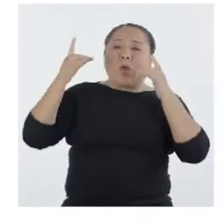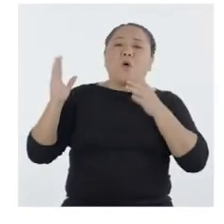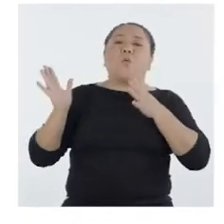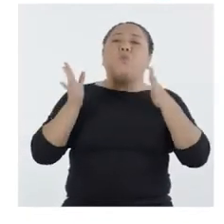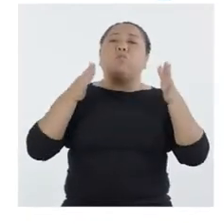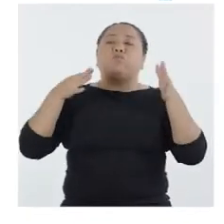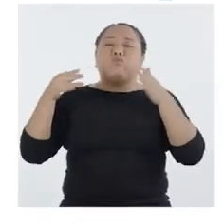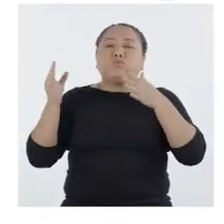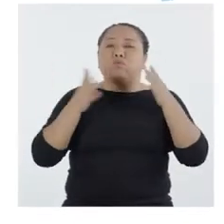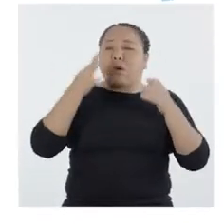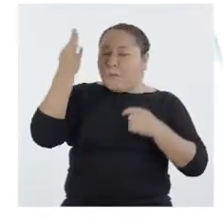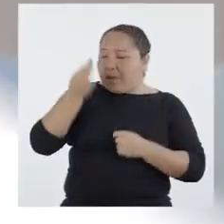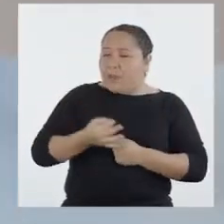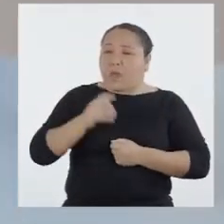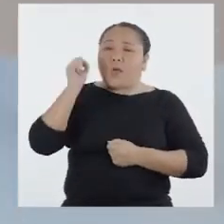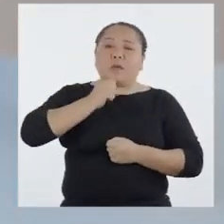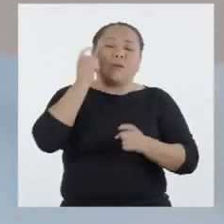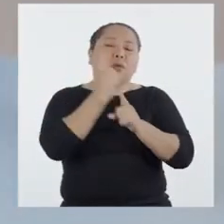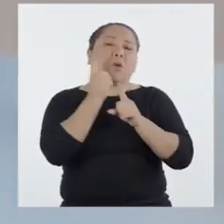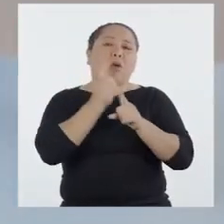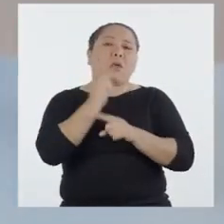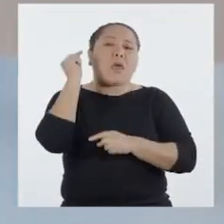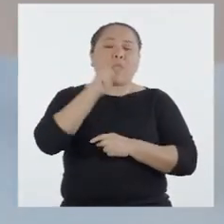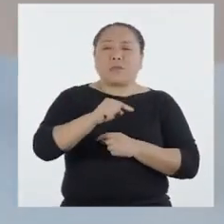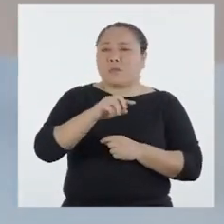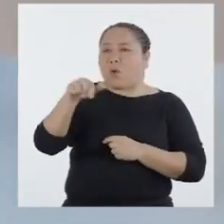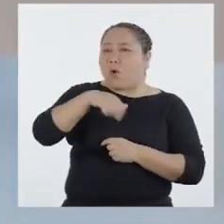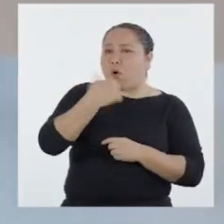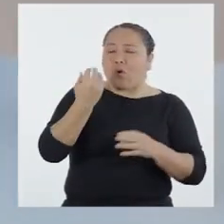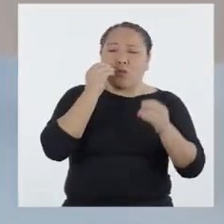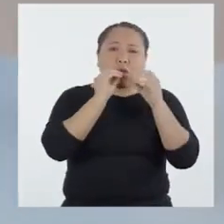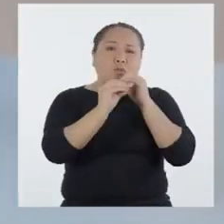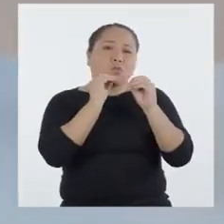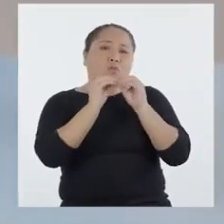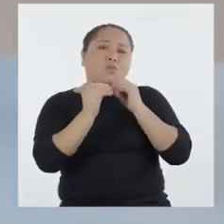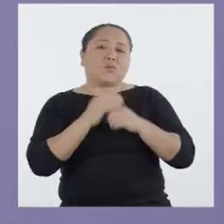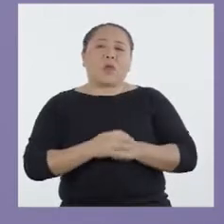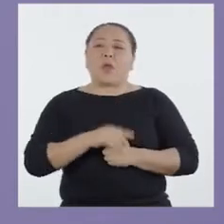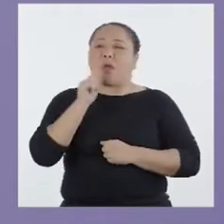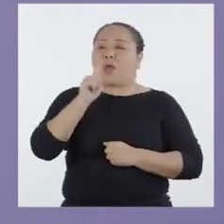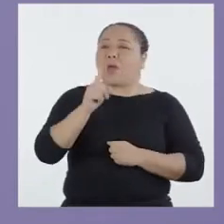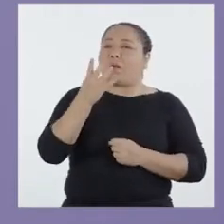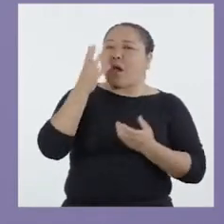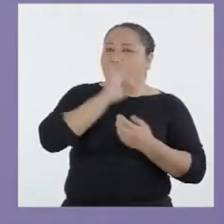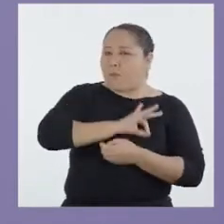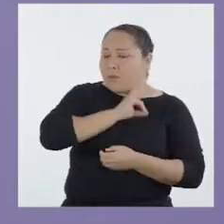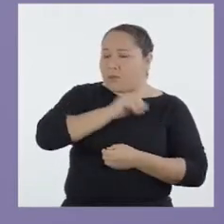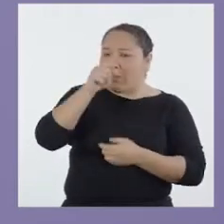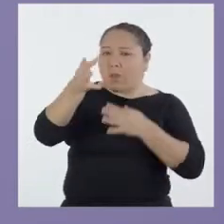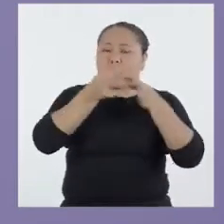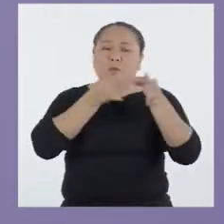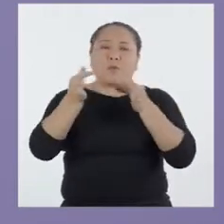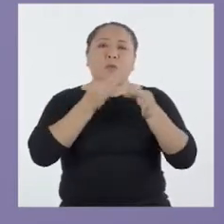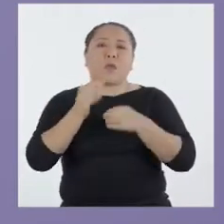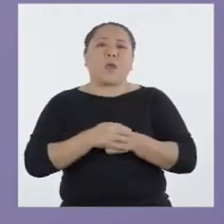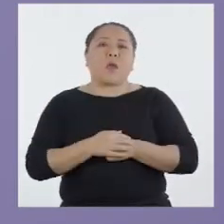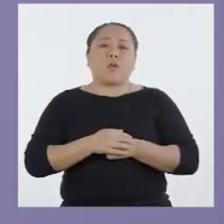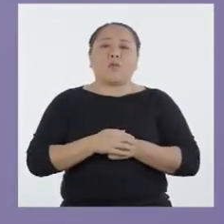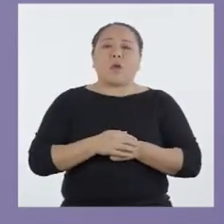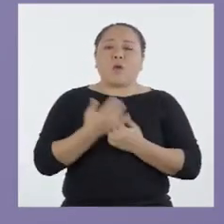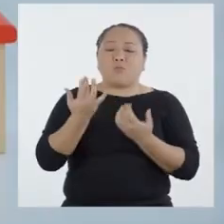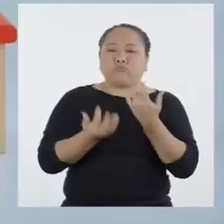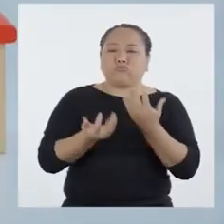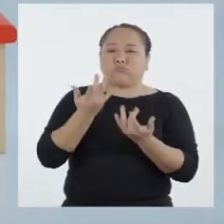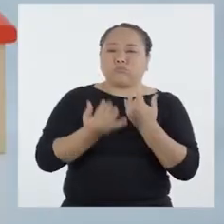la ventilación, ¿verdad? Sí, esa podría ser otra solución. Quiero aprovechar para explicar sobre la